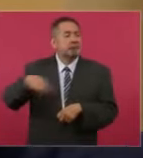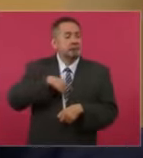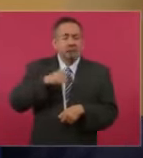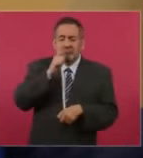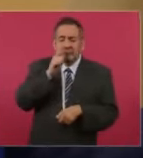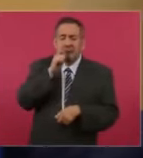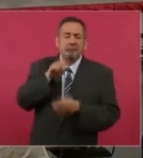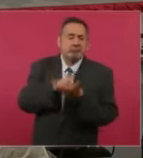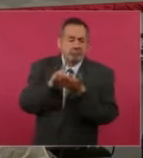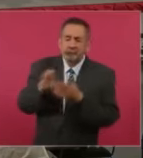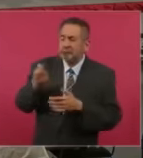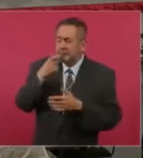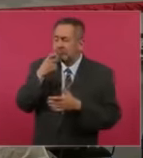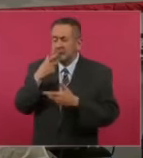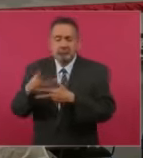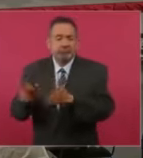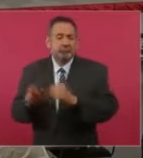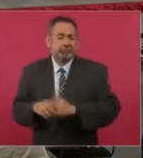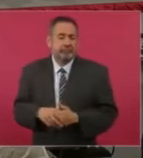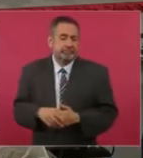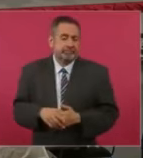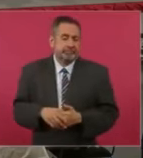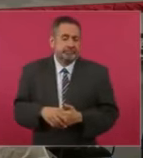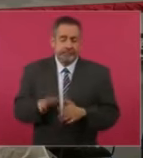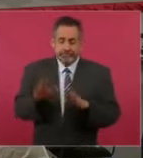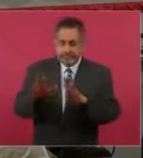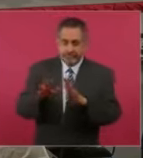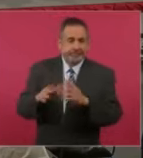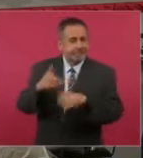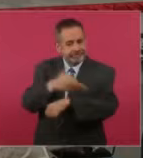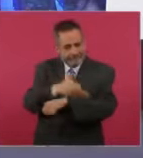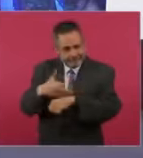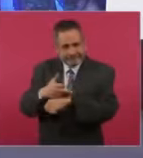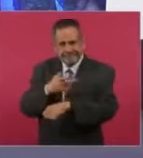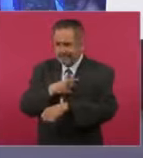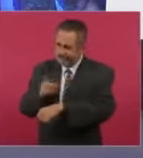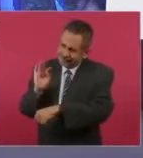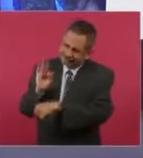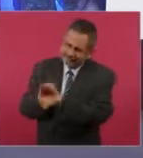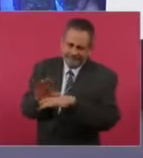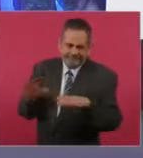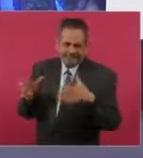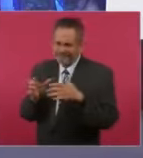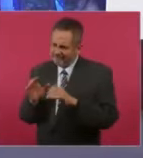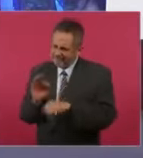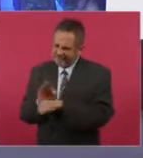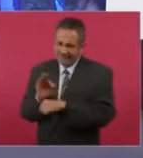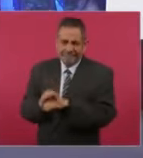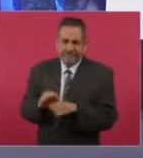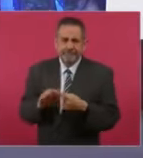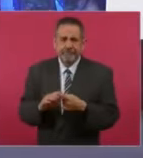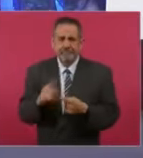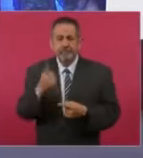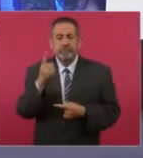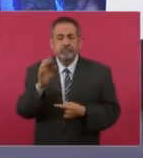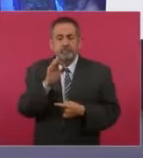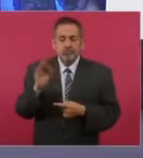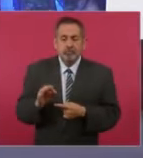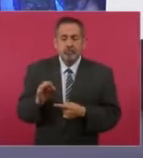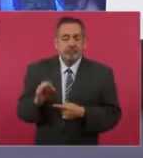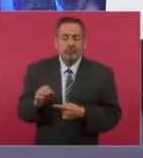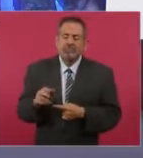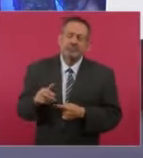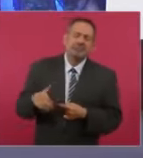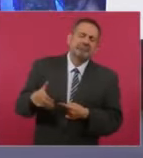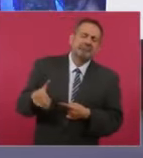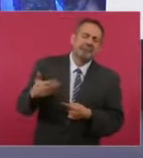mientras que en la familia ha seguido siendo una barrera de contención en la medida en que 1% aceptaban este